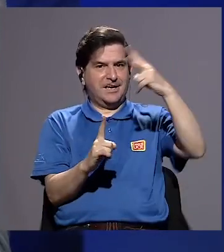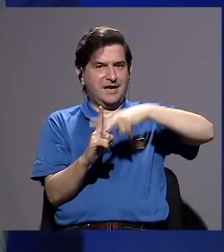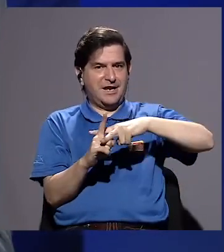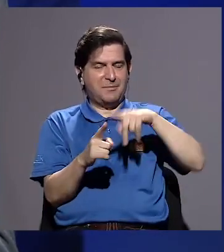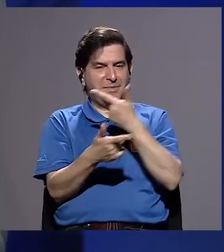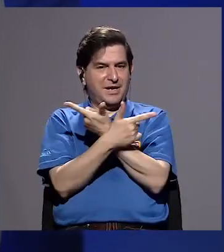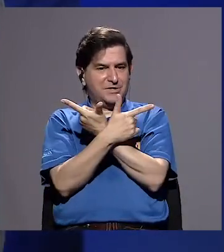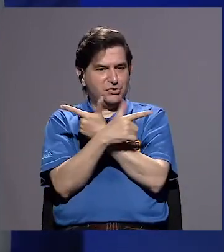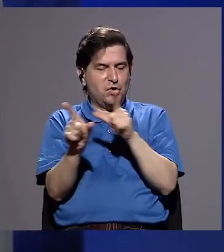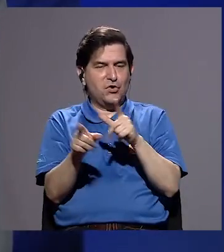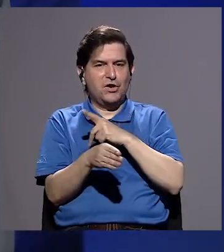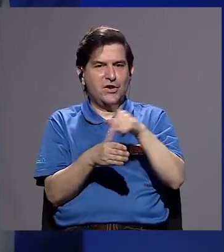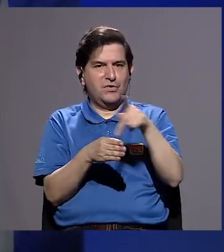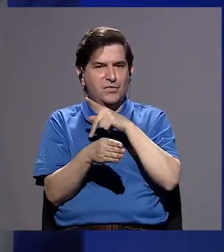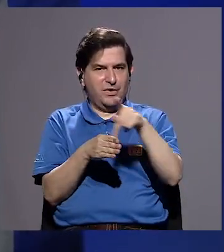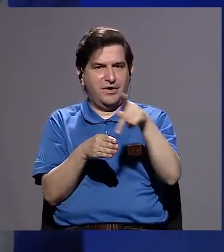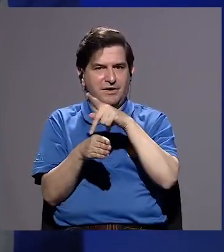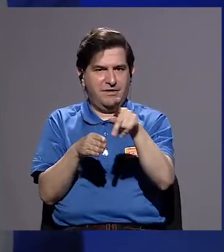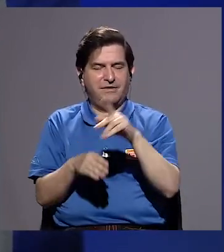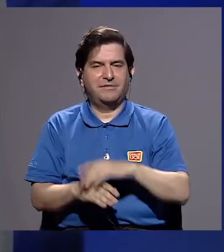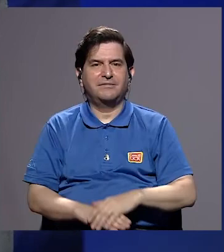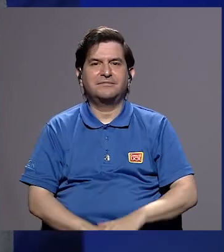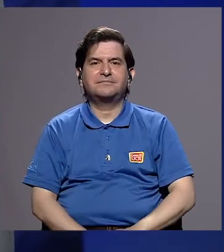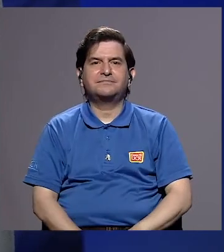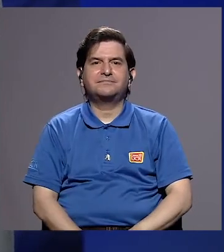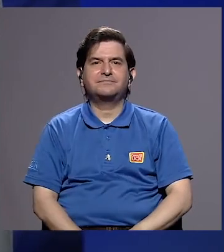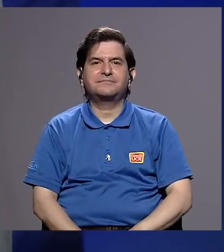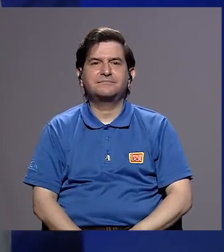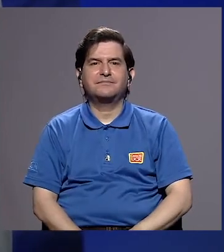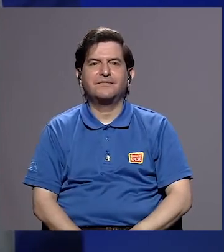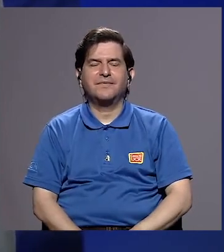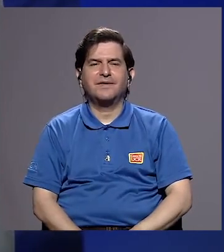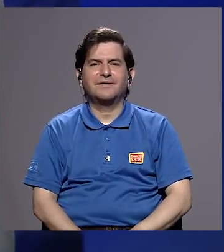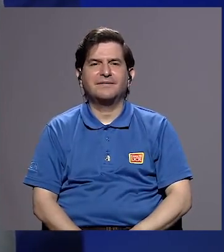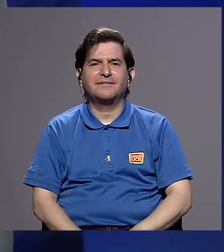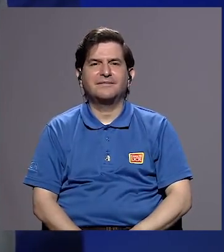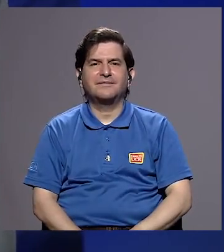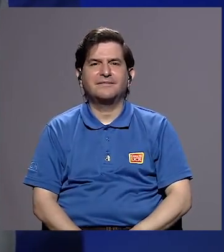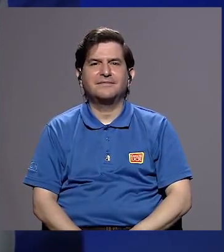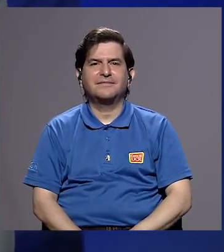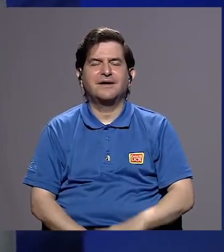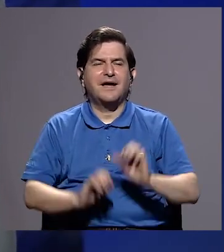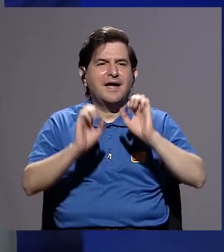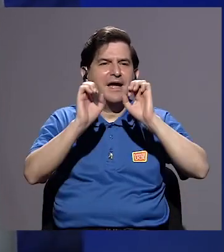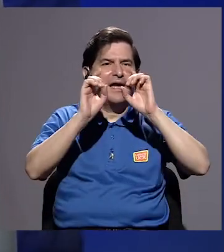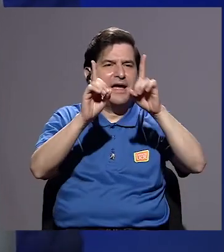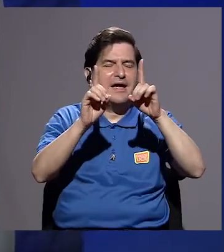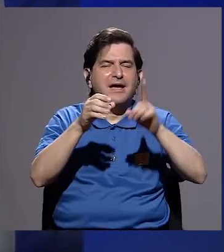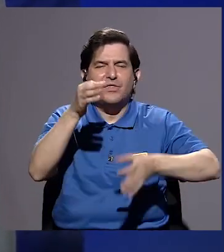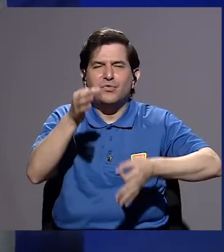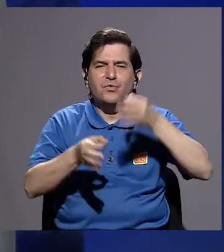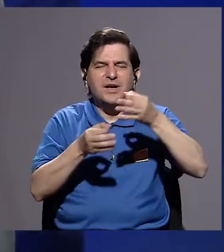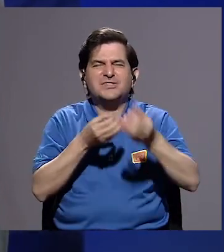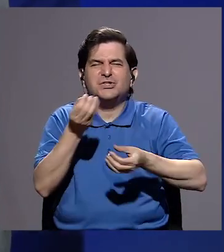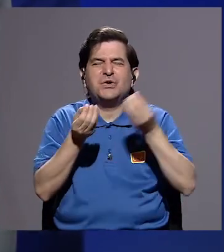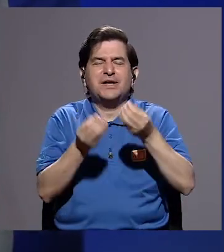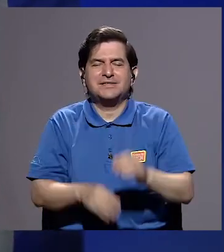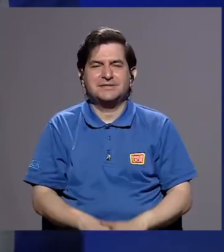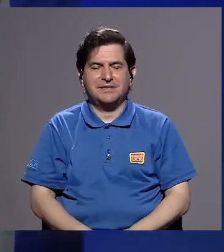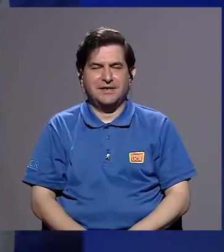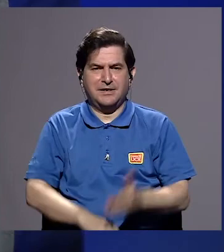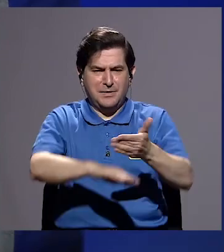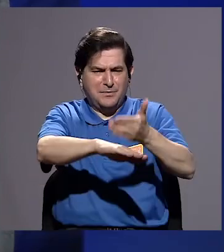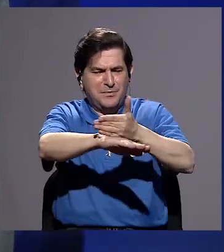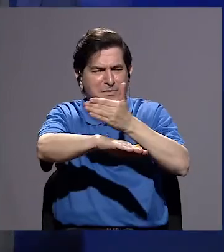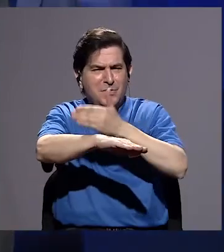el ejercicio liberal de la profesión. ¿Qué hay que hacer en materia de educación jurídica para